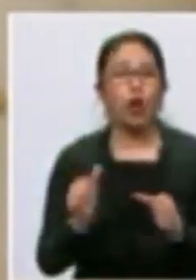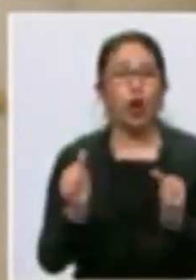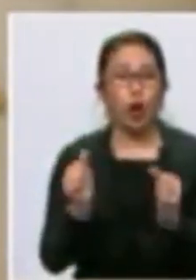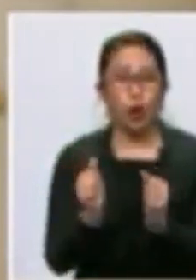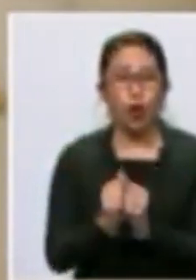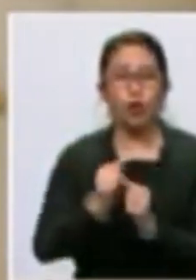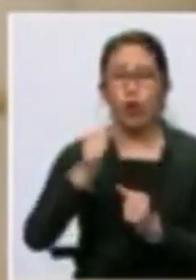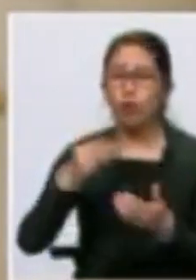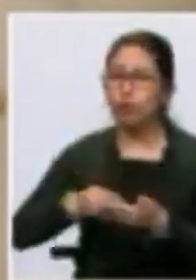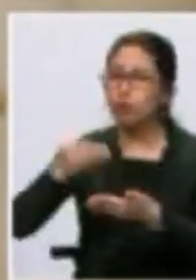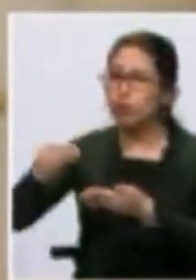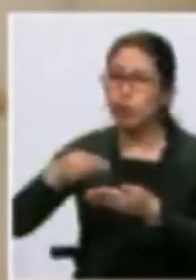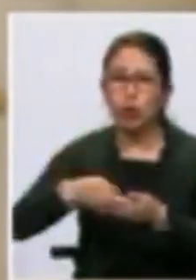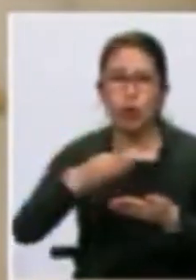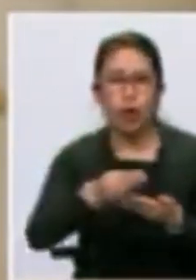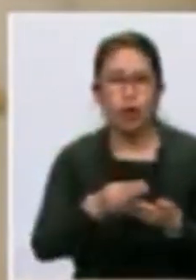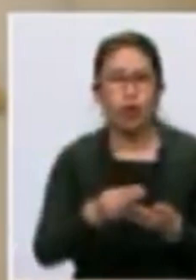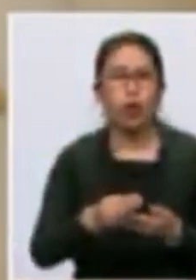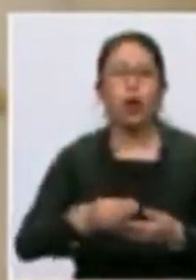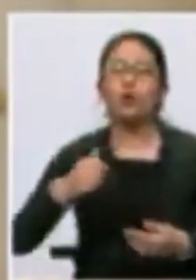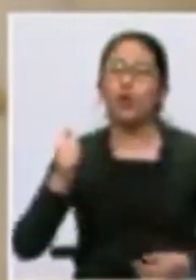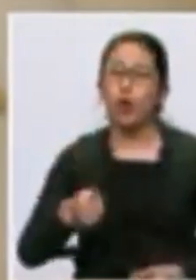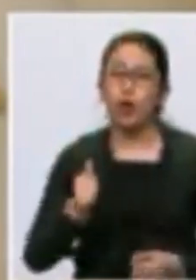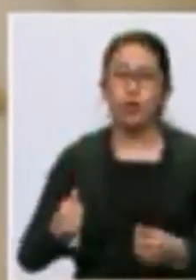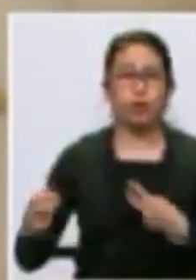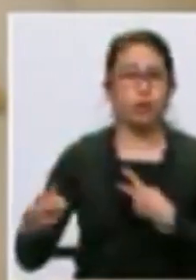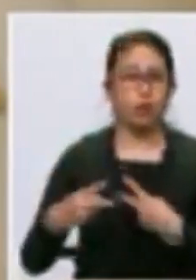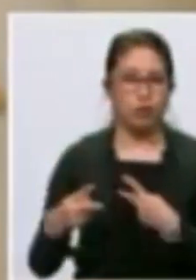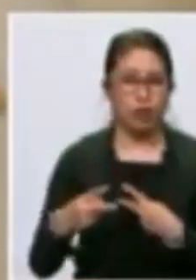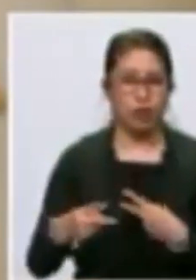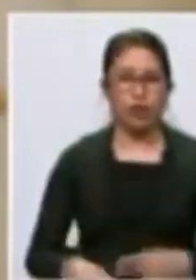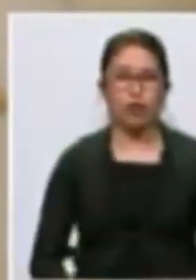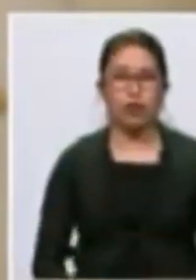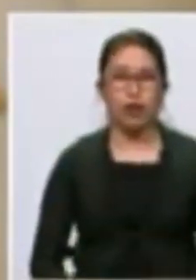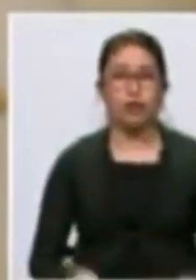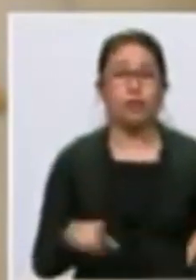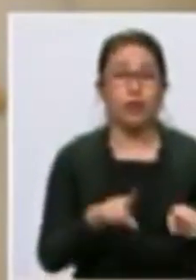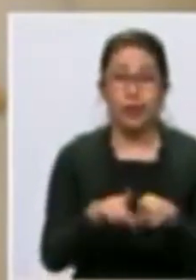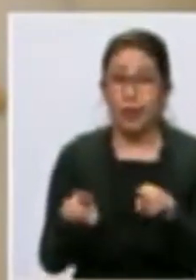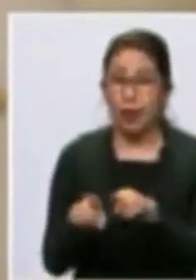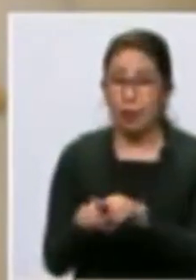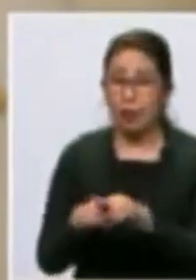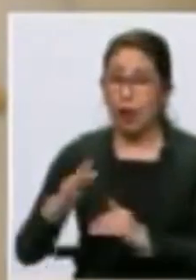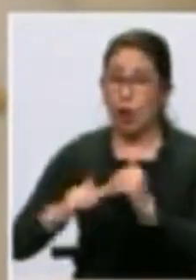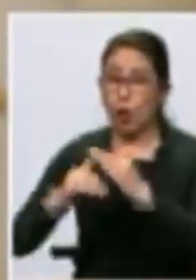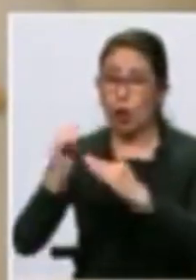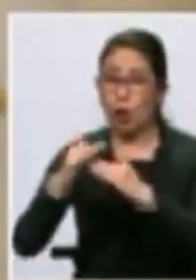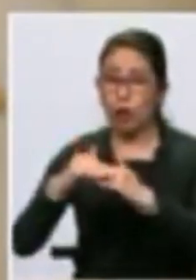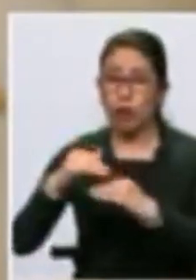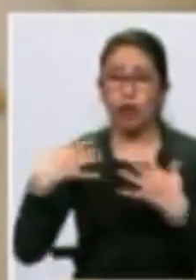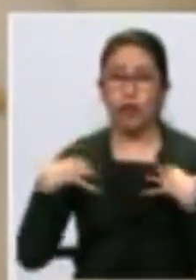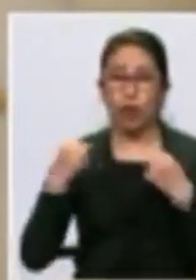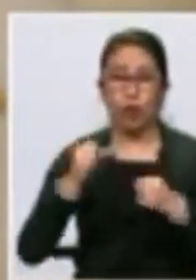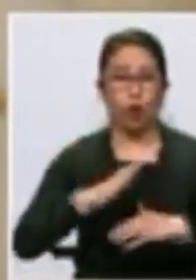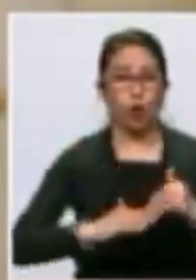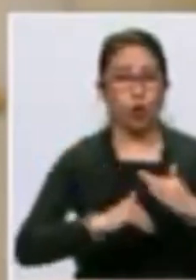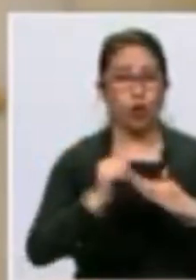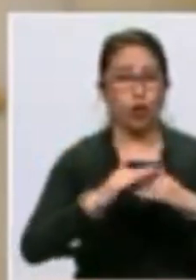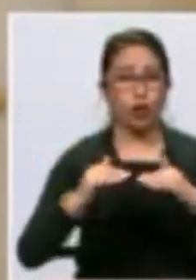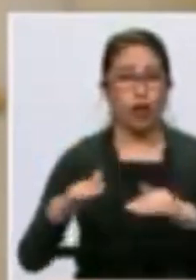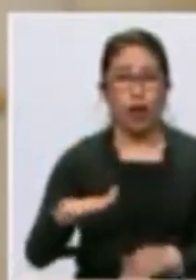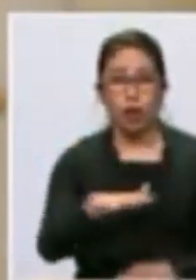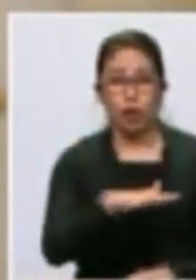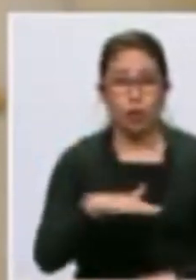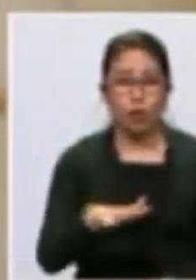contrataremos entre el propio vecindario. Y finalmente, aparte de obras en salud y obras en los barrios, haremos